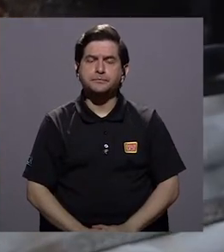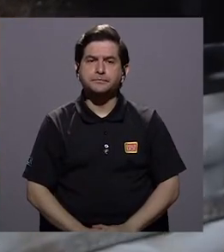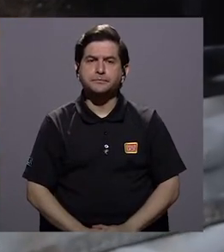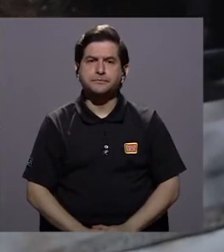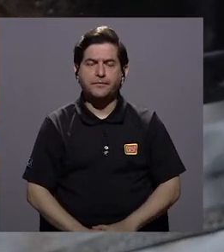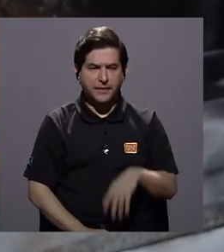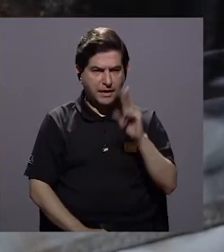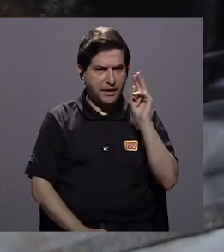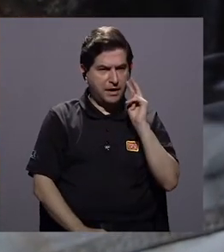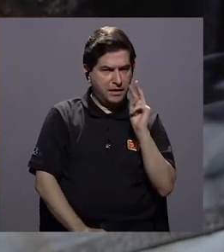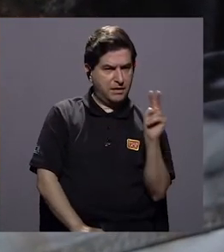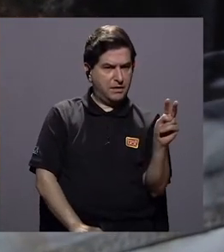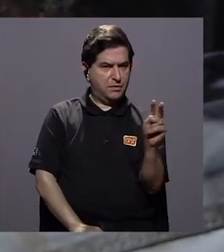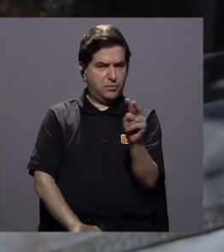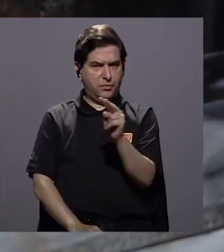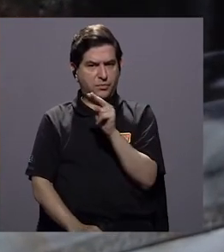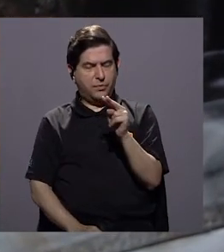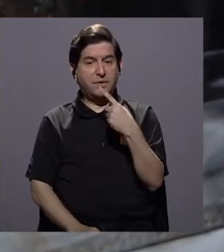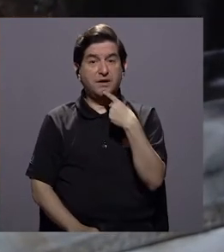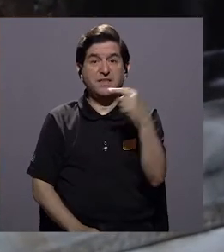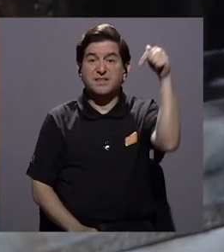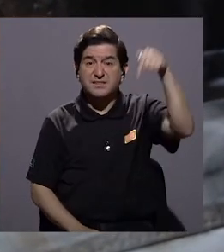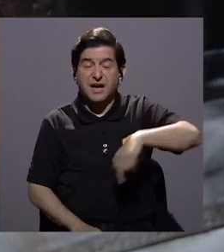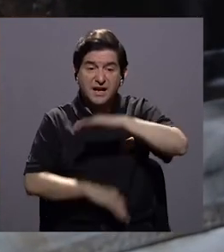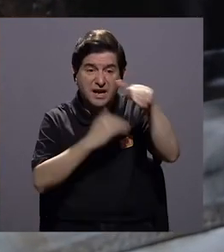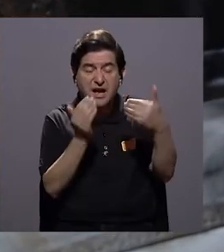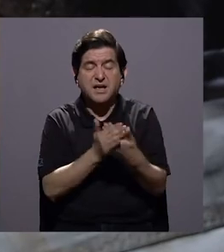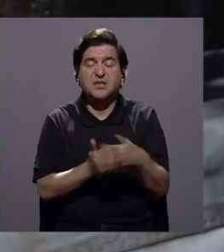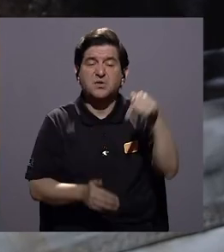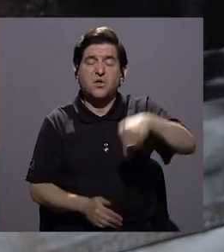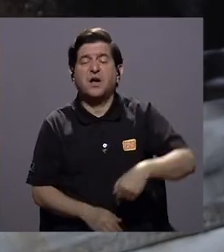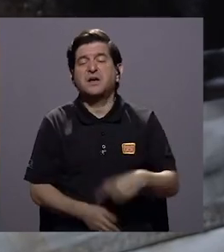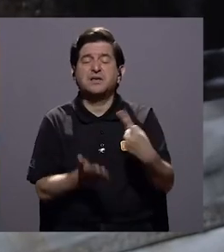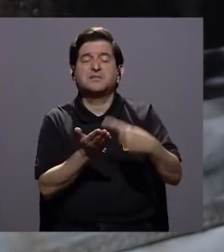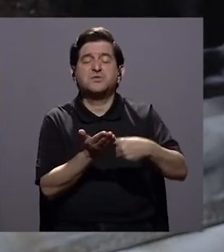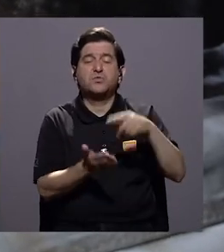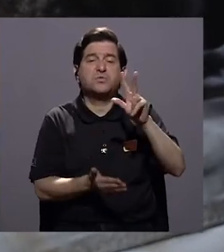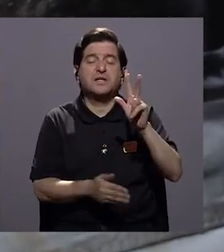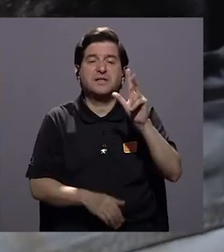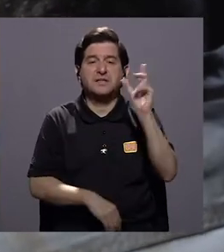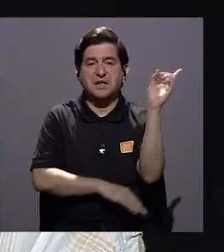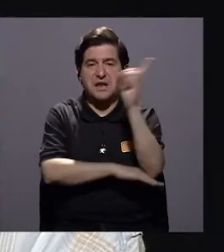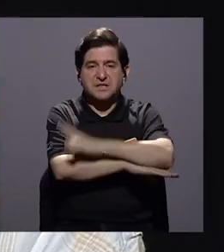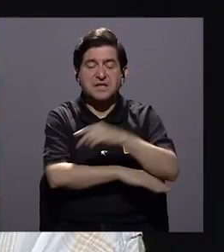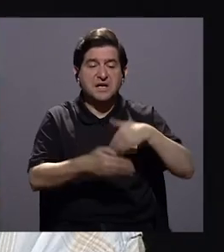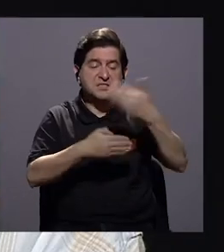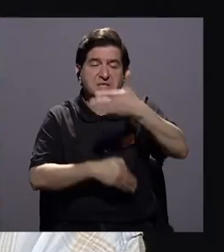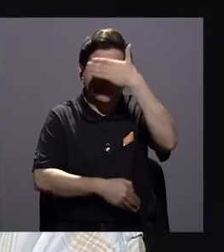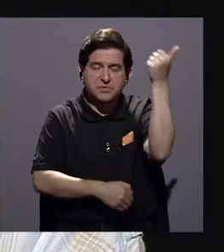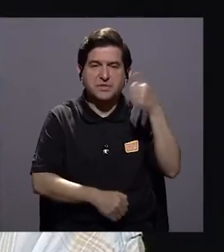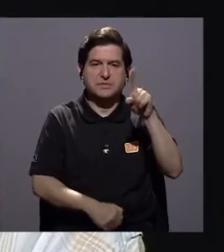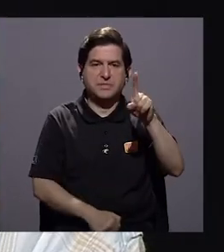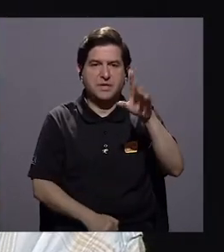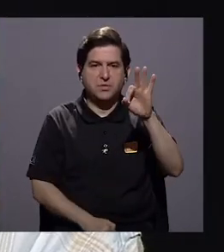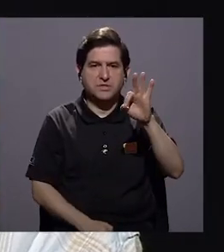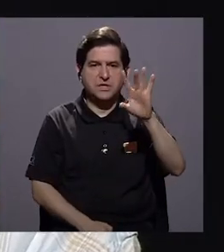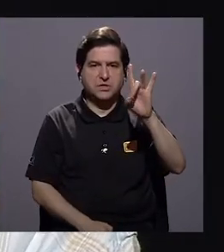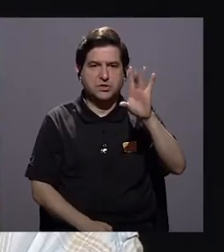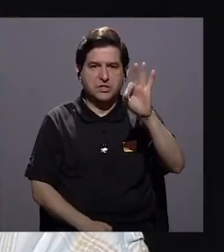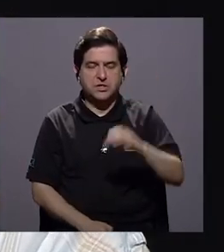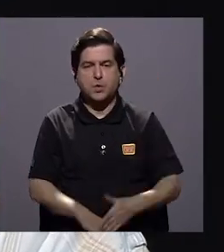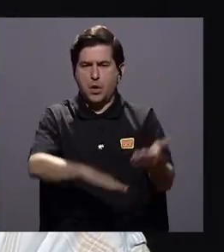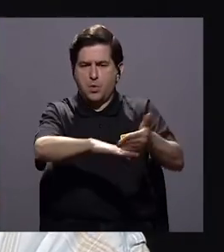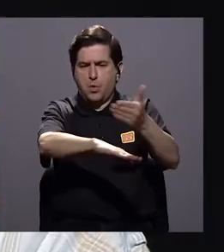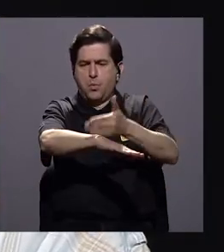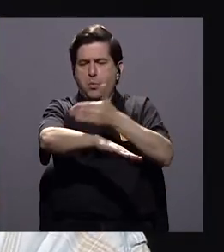cuando vemos, y además aquí dicen que todo dura tres días y después todo se olvida, en 1989 hay